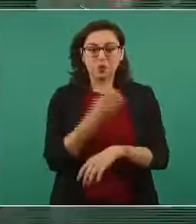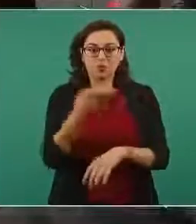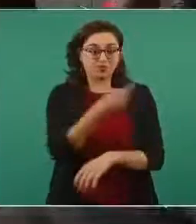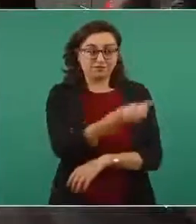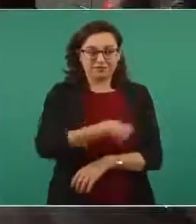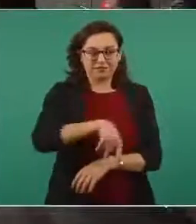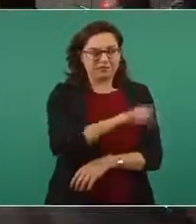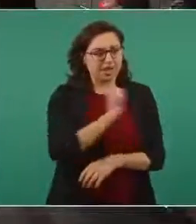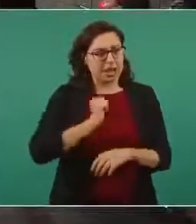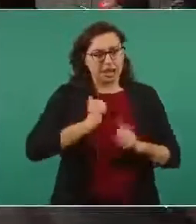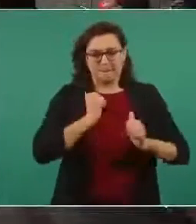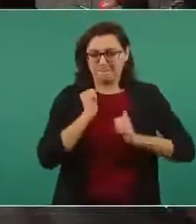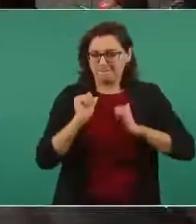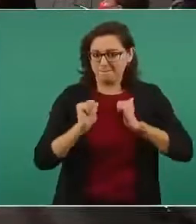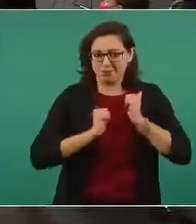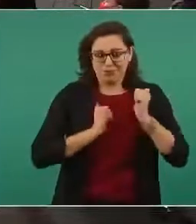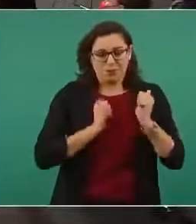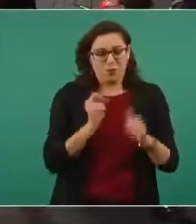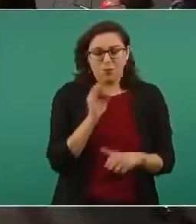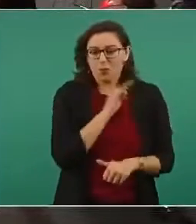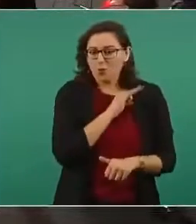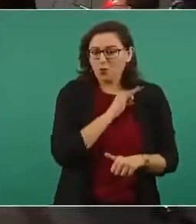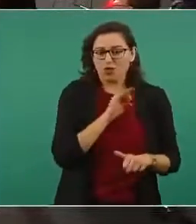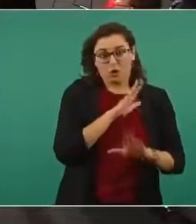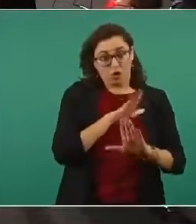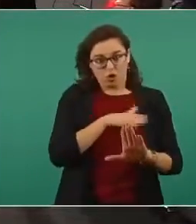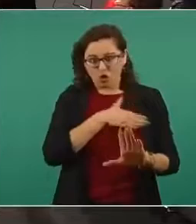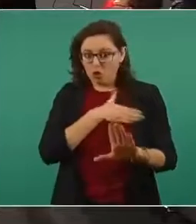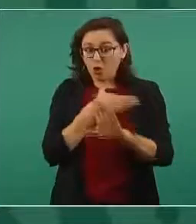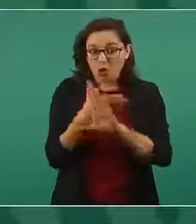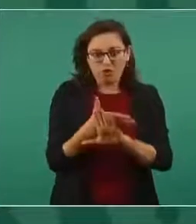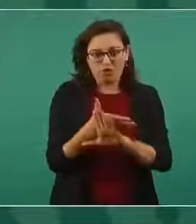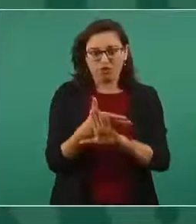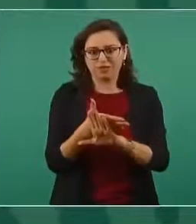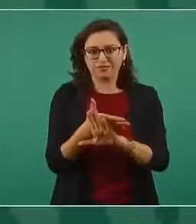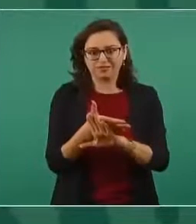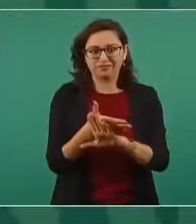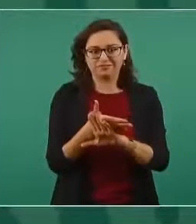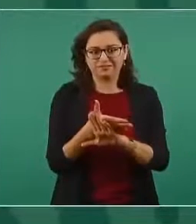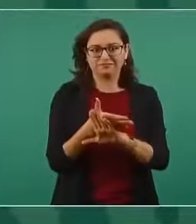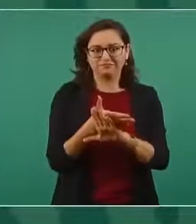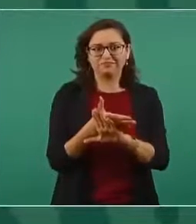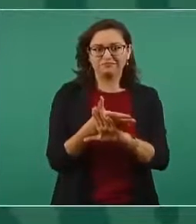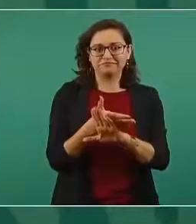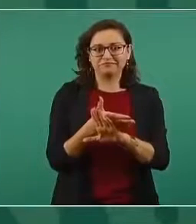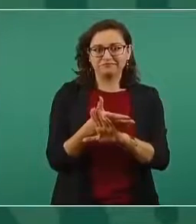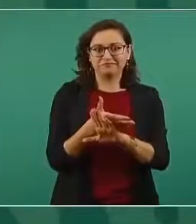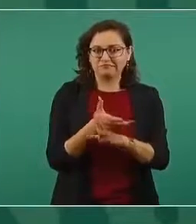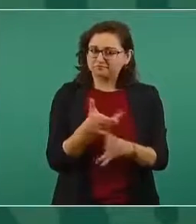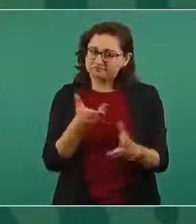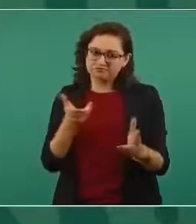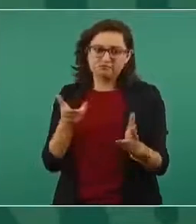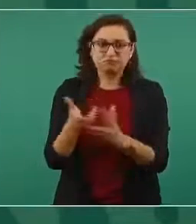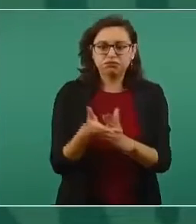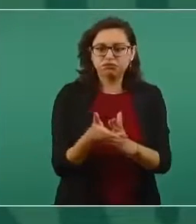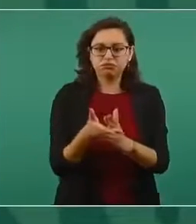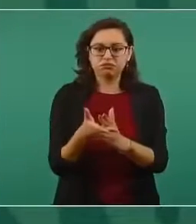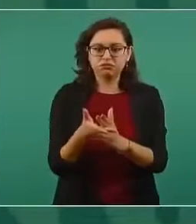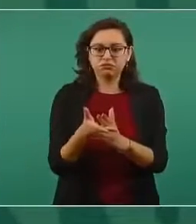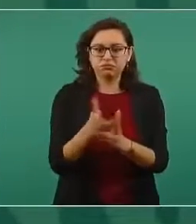estos halcones lo asesinaron.